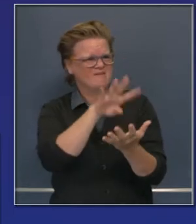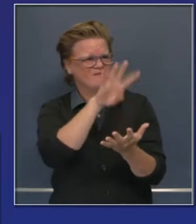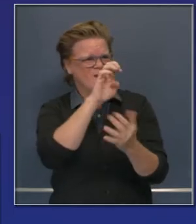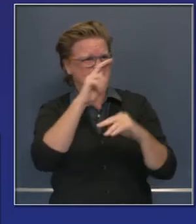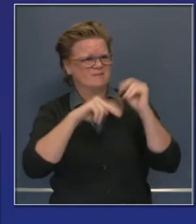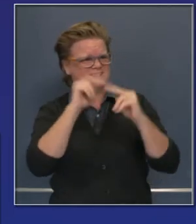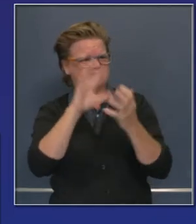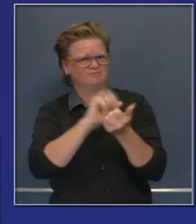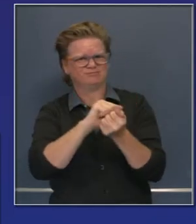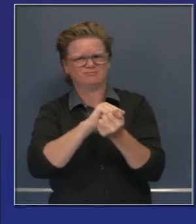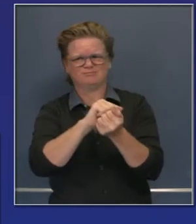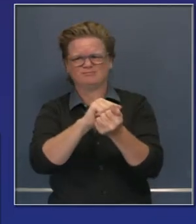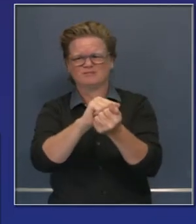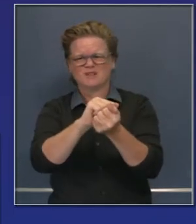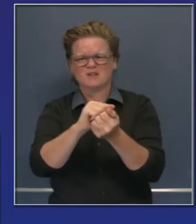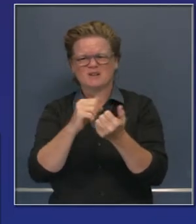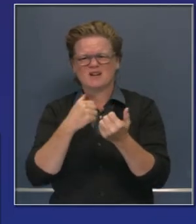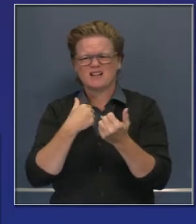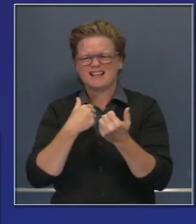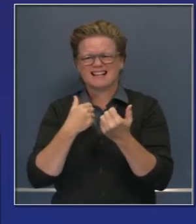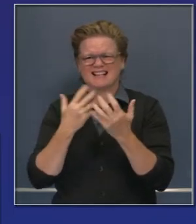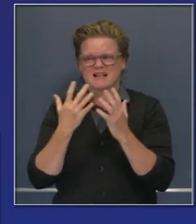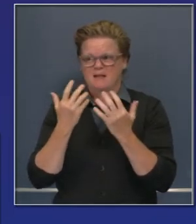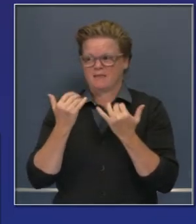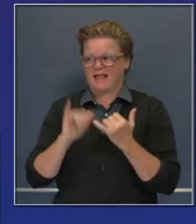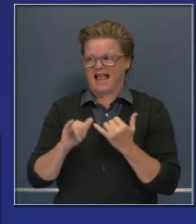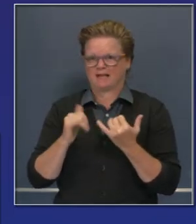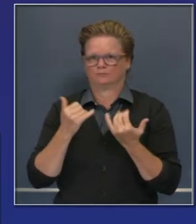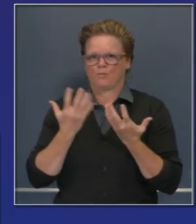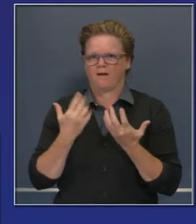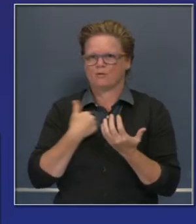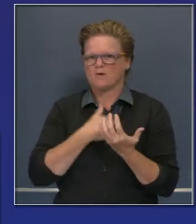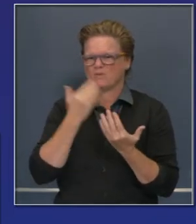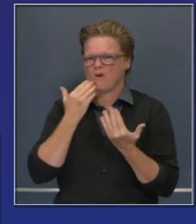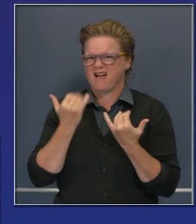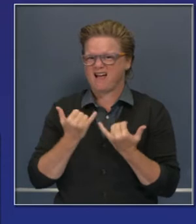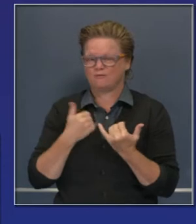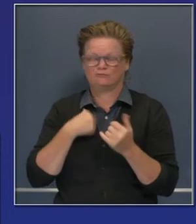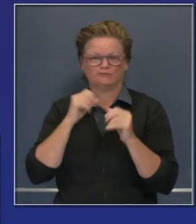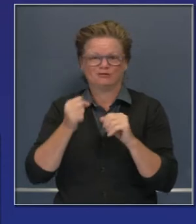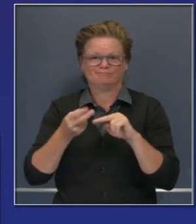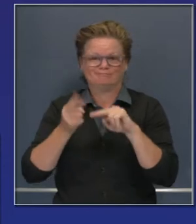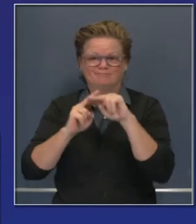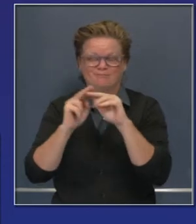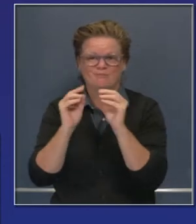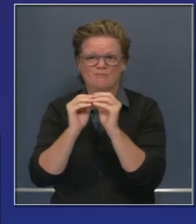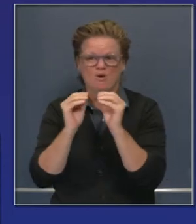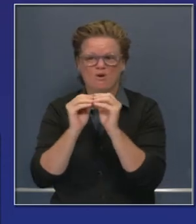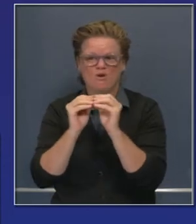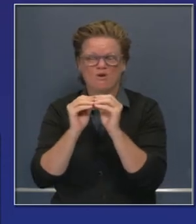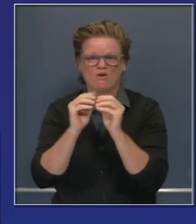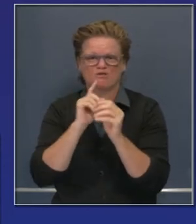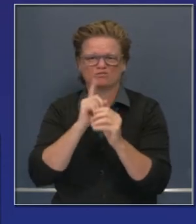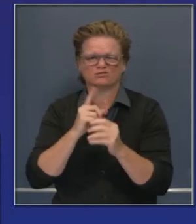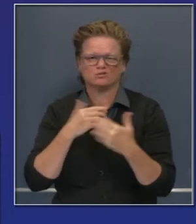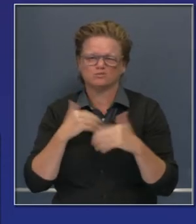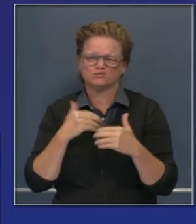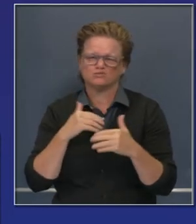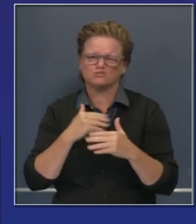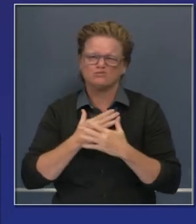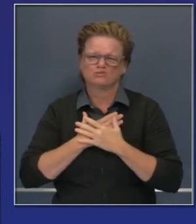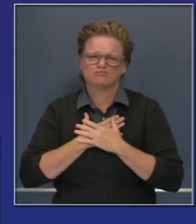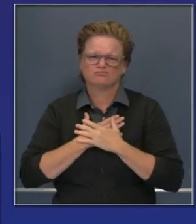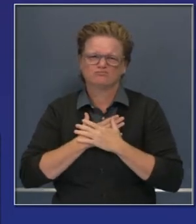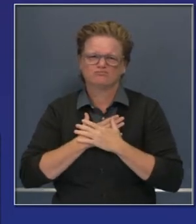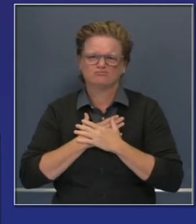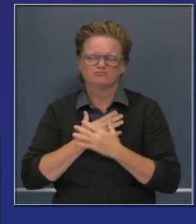basadas en lo que hemos visto, lo que hemos presenciado, pero no pensamos que estas sean las cifras